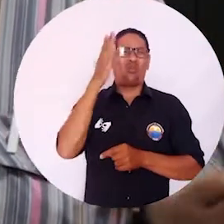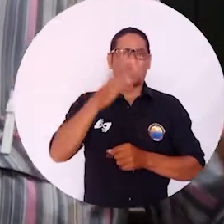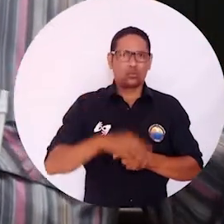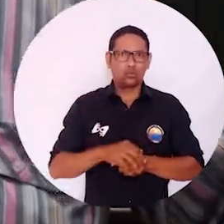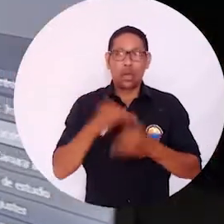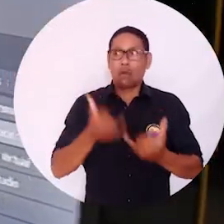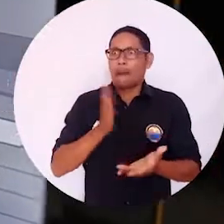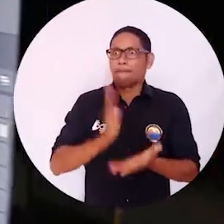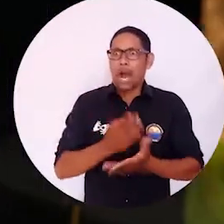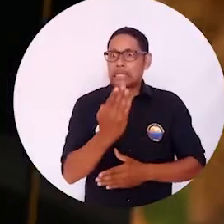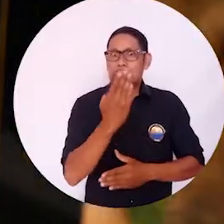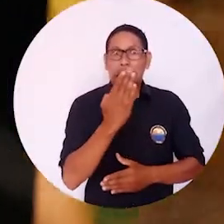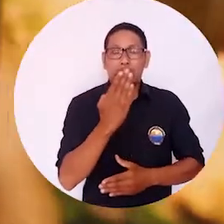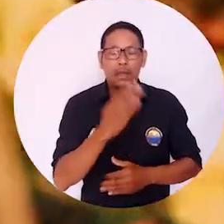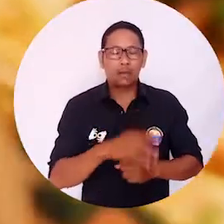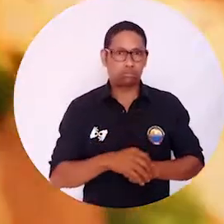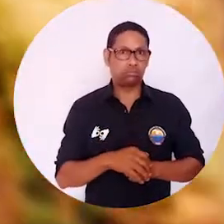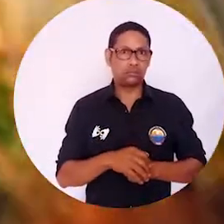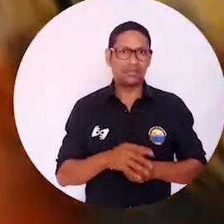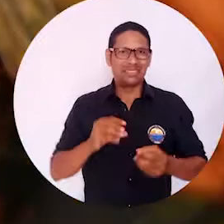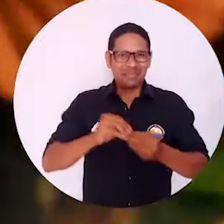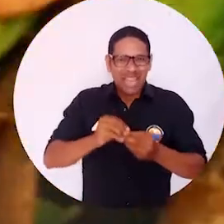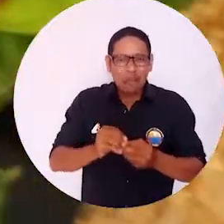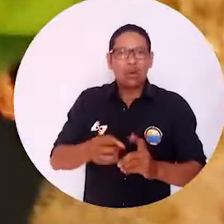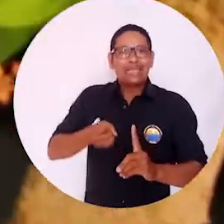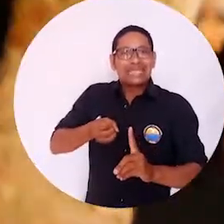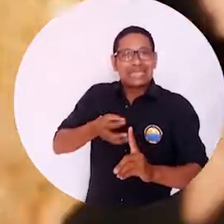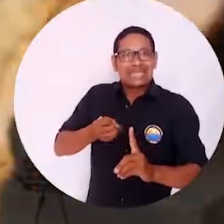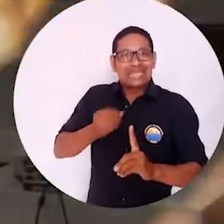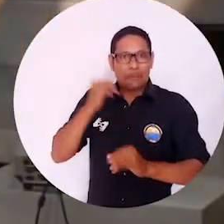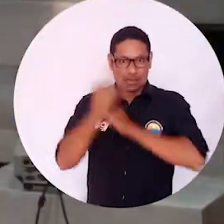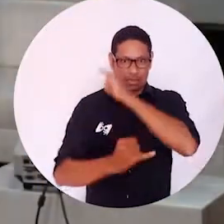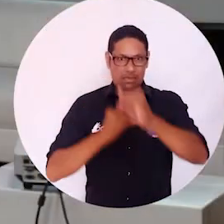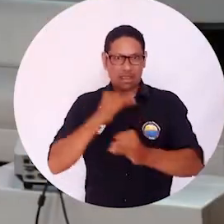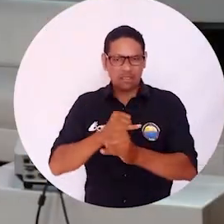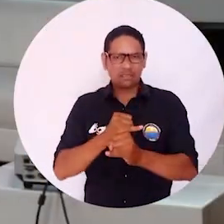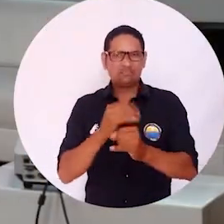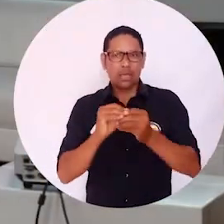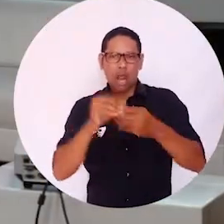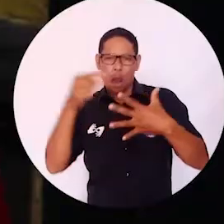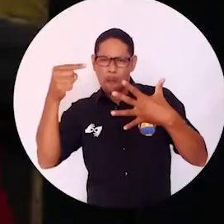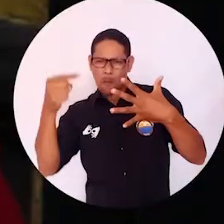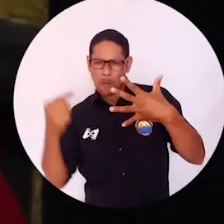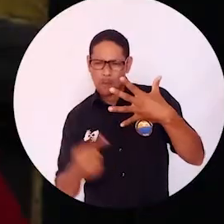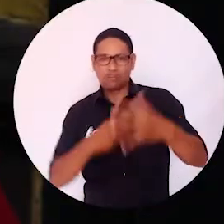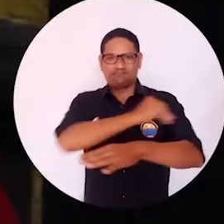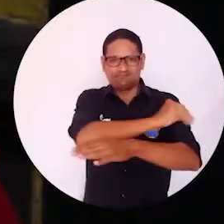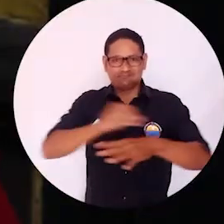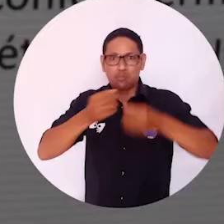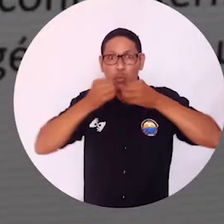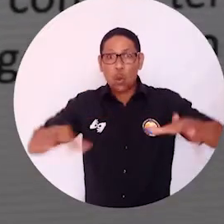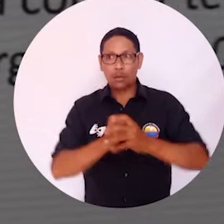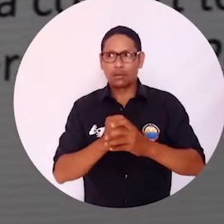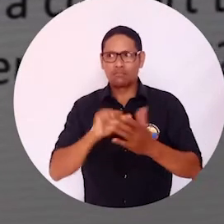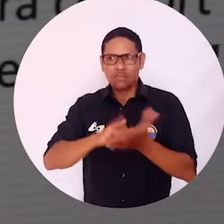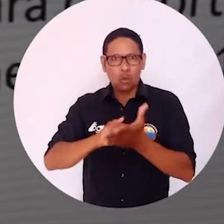cada día lo estamos sintiendo más cerca. En el marco de la clausura también se llevó a cabo un seminario internacional sobre elementos generadores de políticas públicas en el